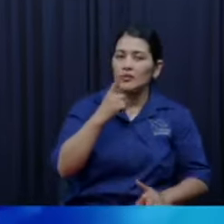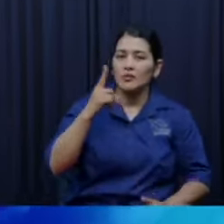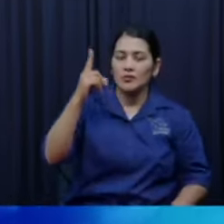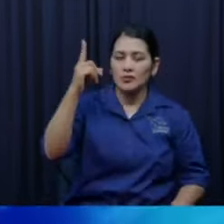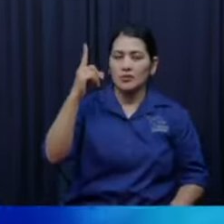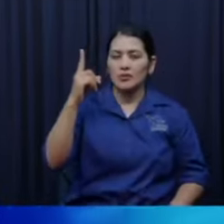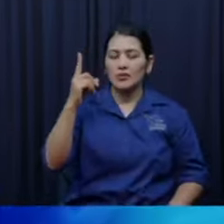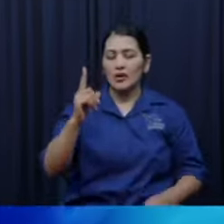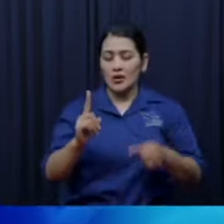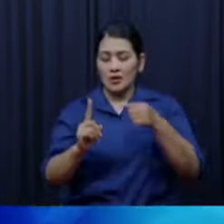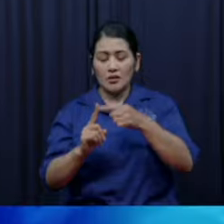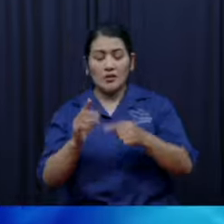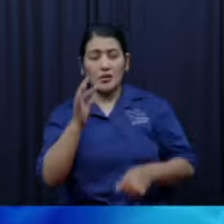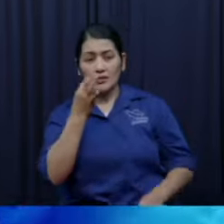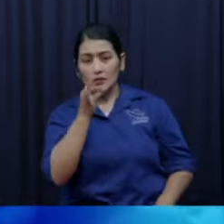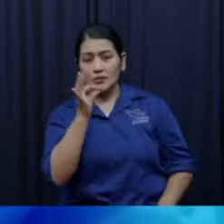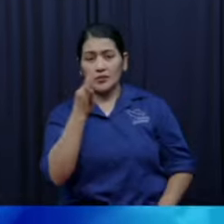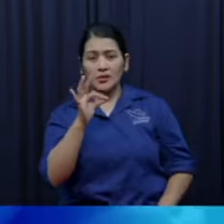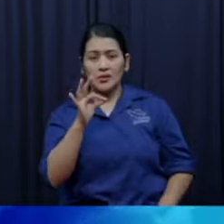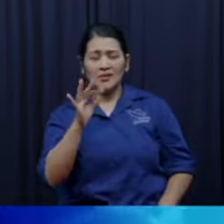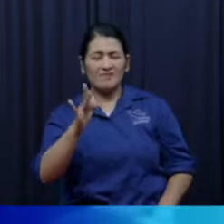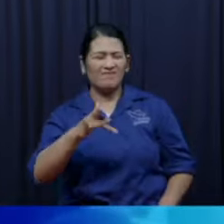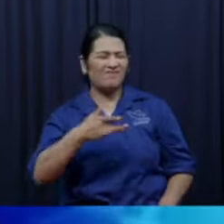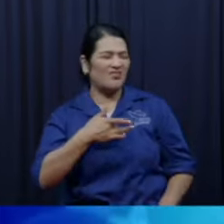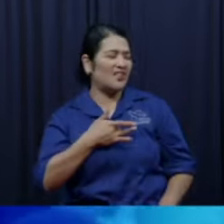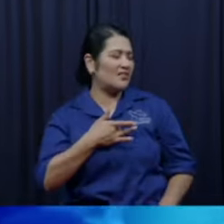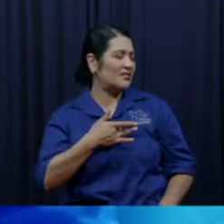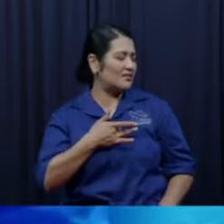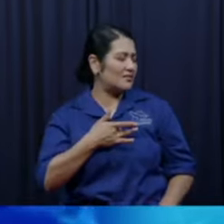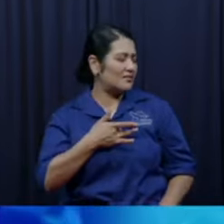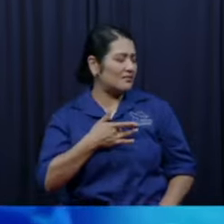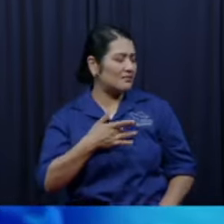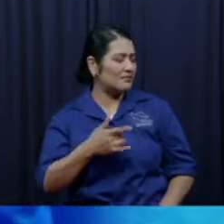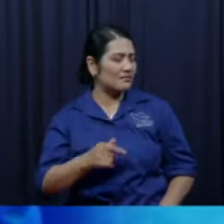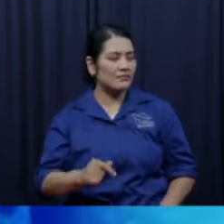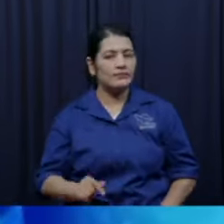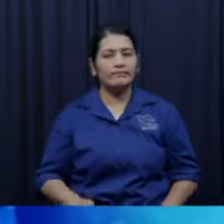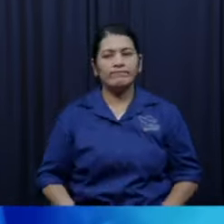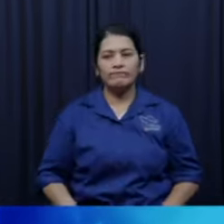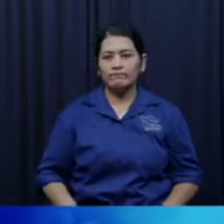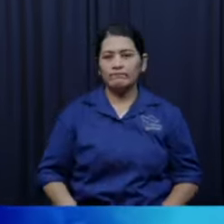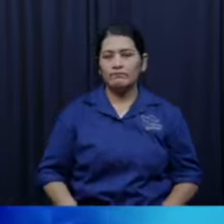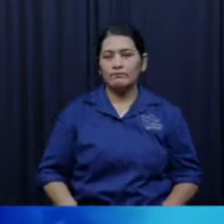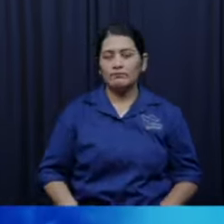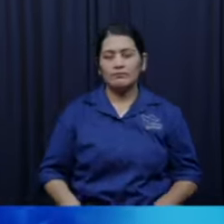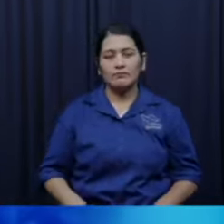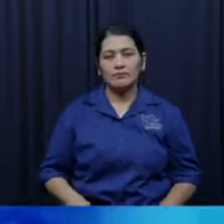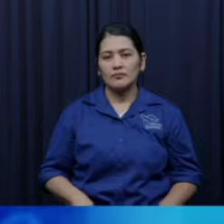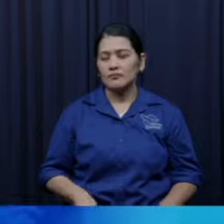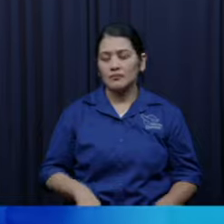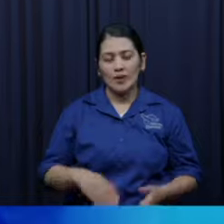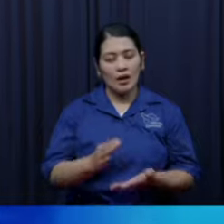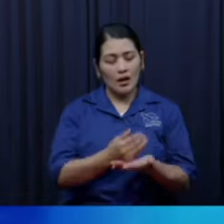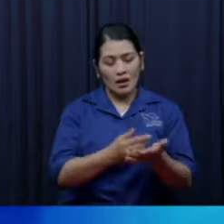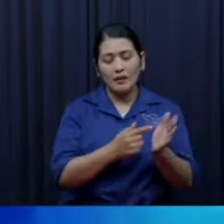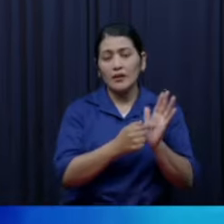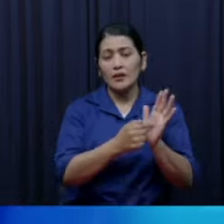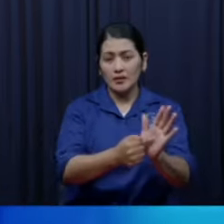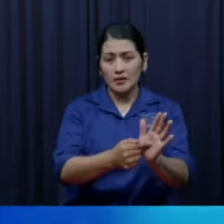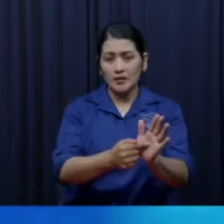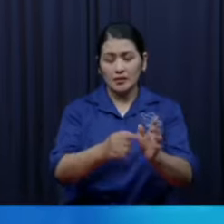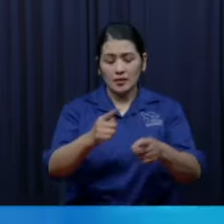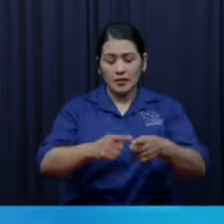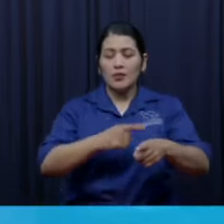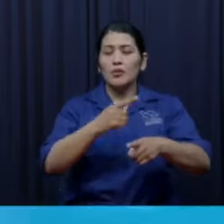cofre de las ofrendas y vio a la viuda que llevaba una moneda de cobre y dijo